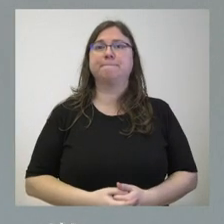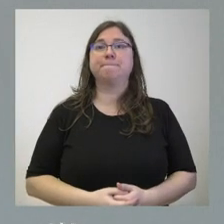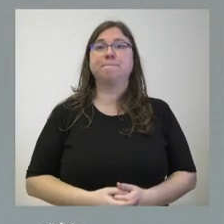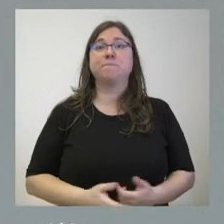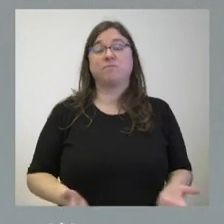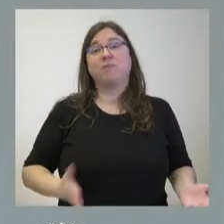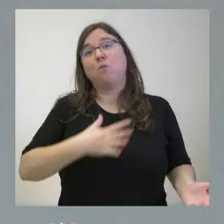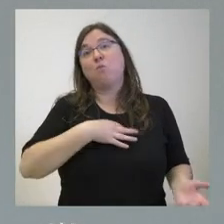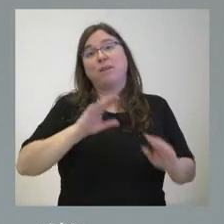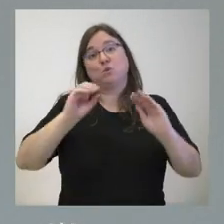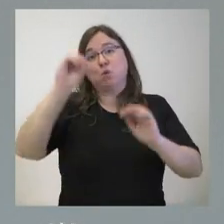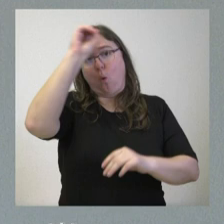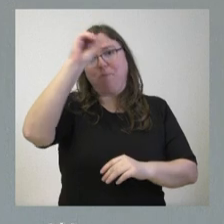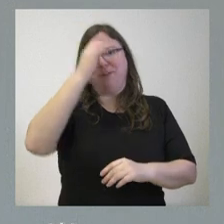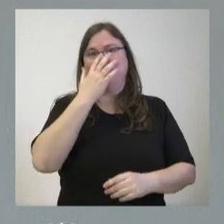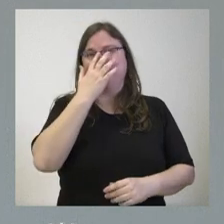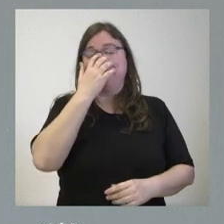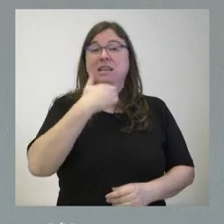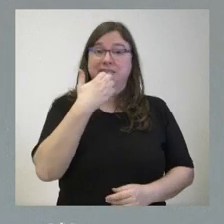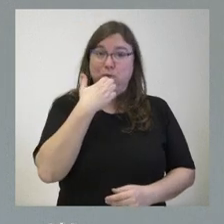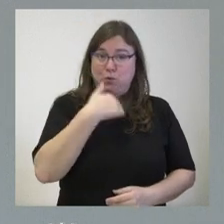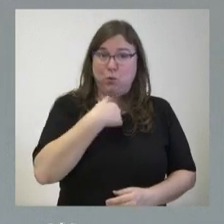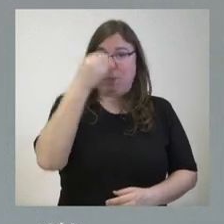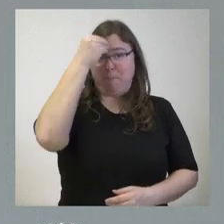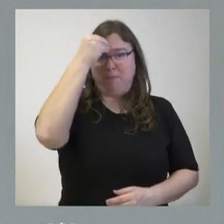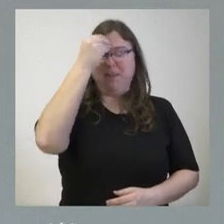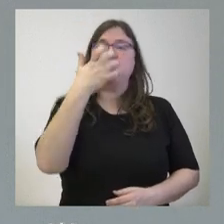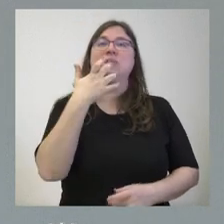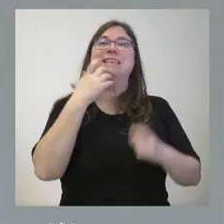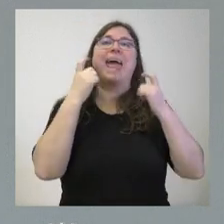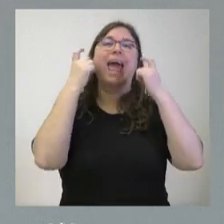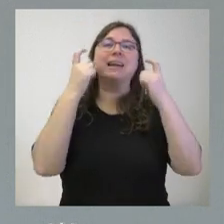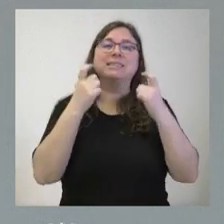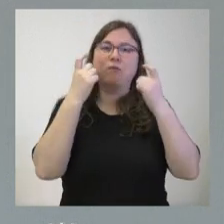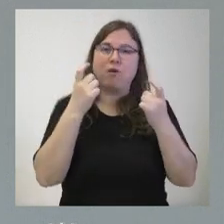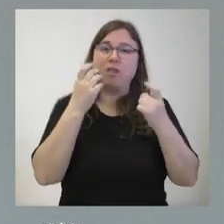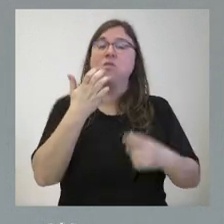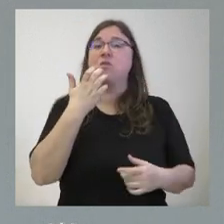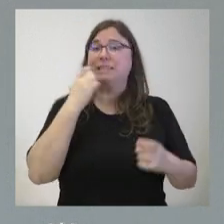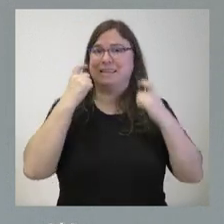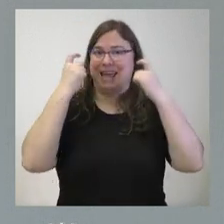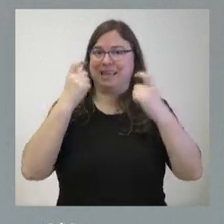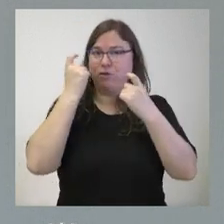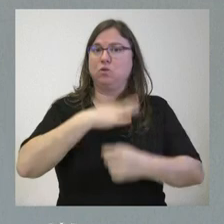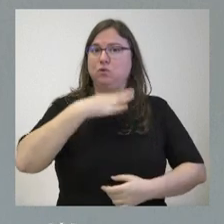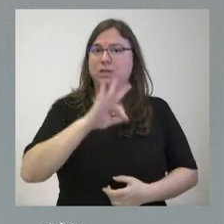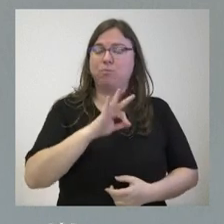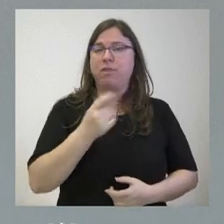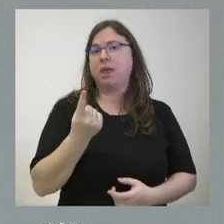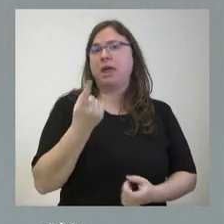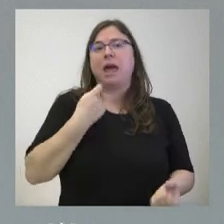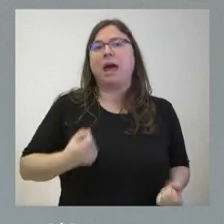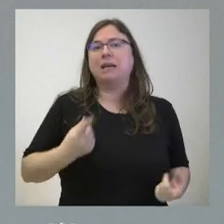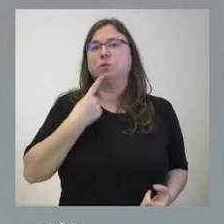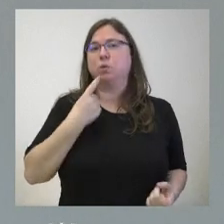Puede ser su opinión, pero yo creo que si hacemos el esfuerzo por… Bueno, pero si podemos hacer el esfuerzo de un ejercicio de austeridad, también